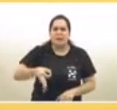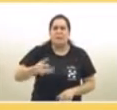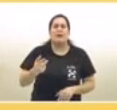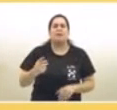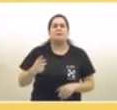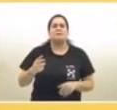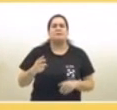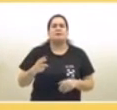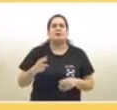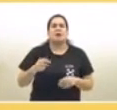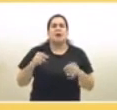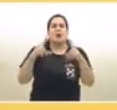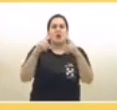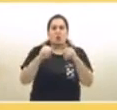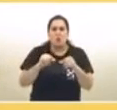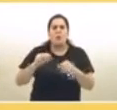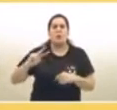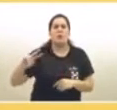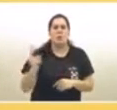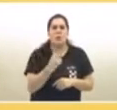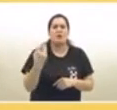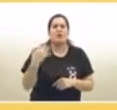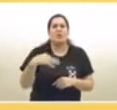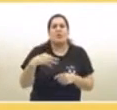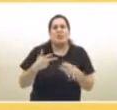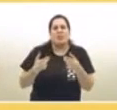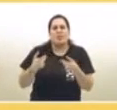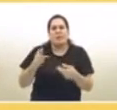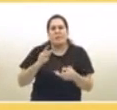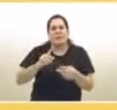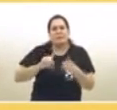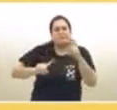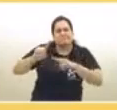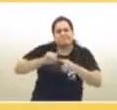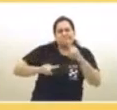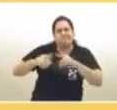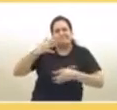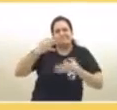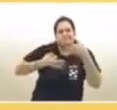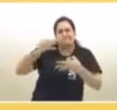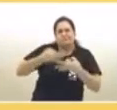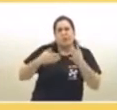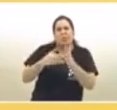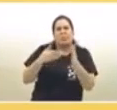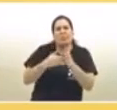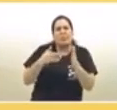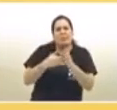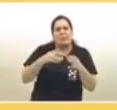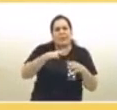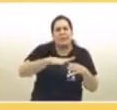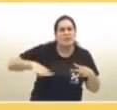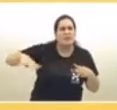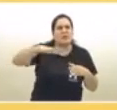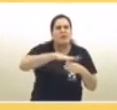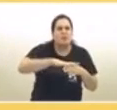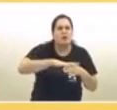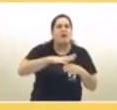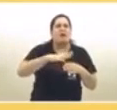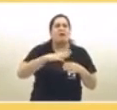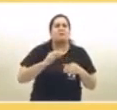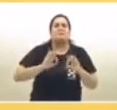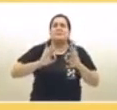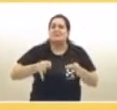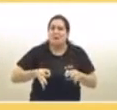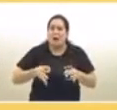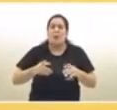debe ajustar por la demografía, por el grupo etario, porque ustedes saben que la mayoría de los fallecimientos ocurren mayores de 60 años, sobre todo